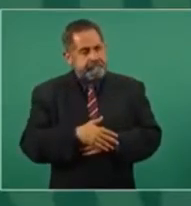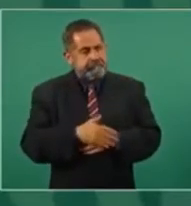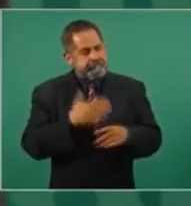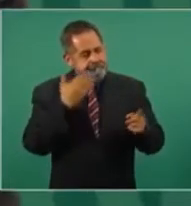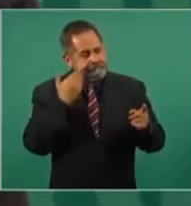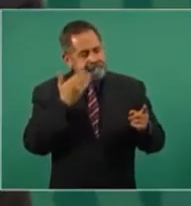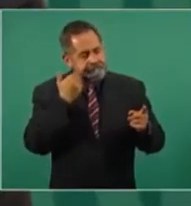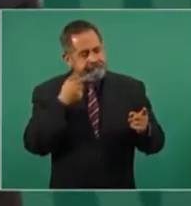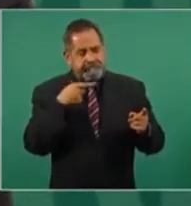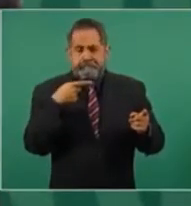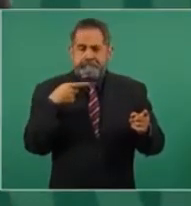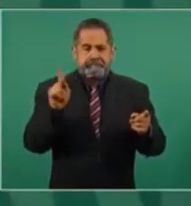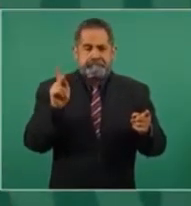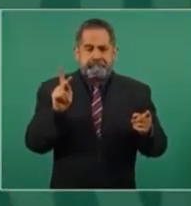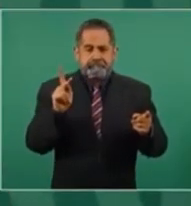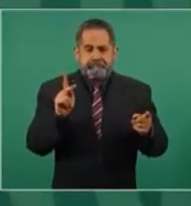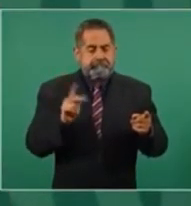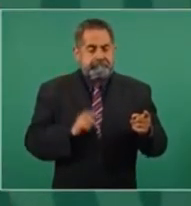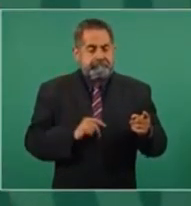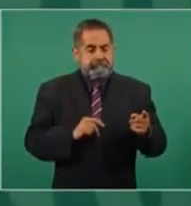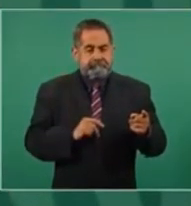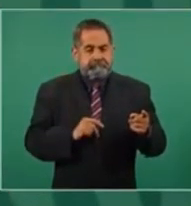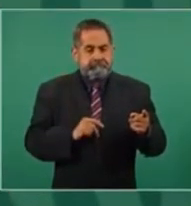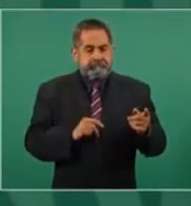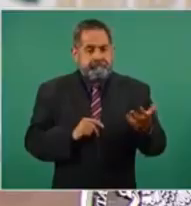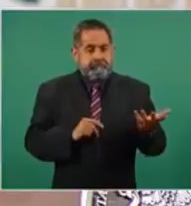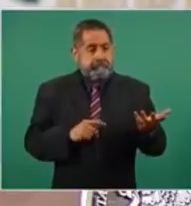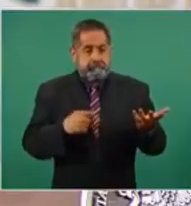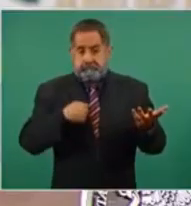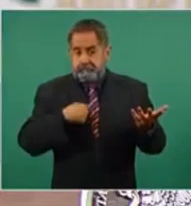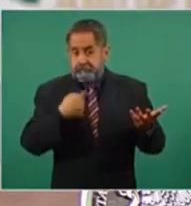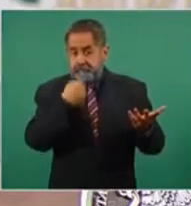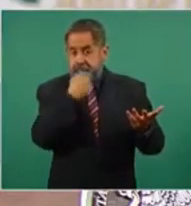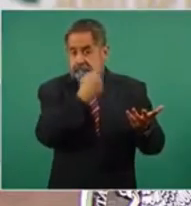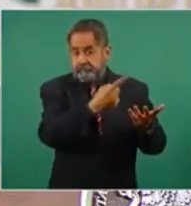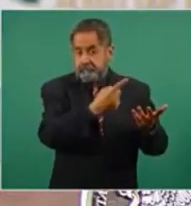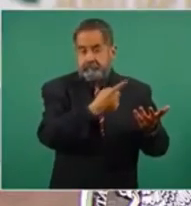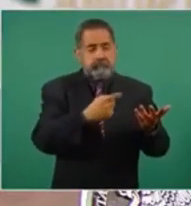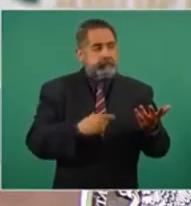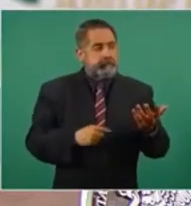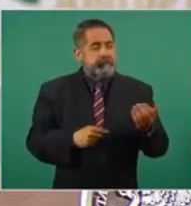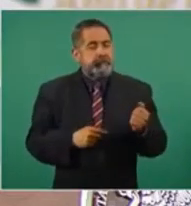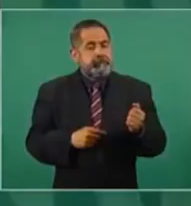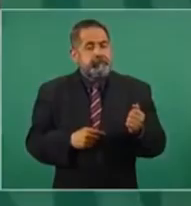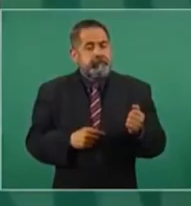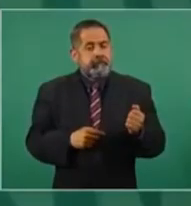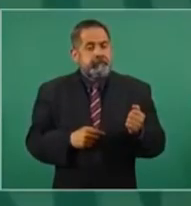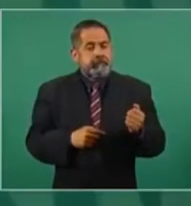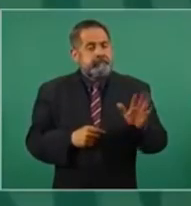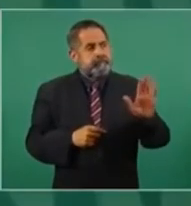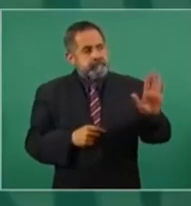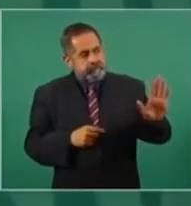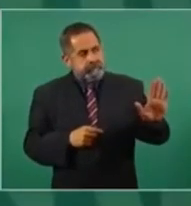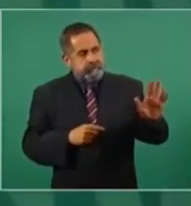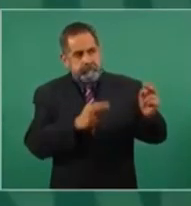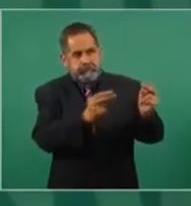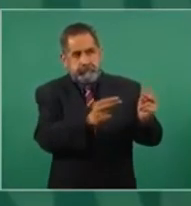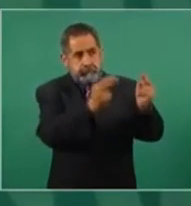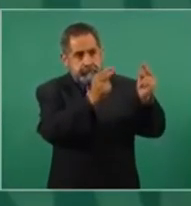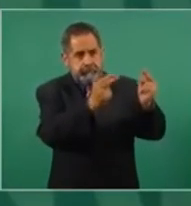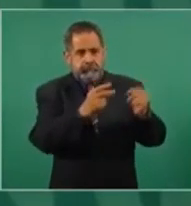les dije que era un asunto nuestro,